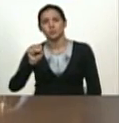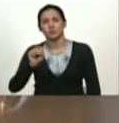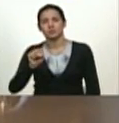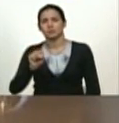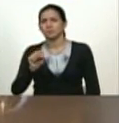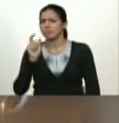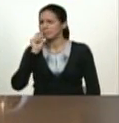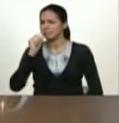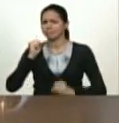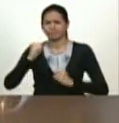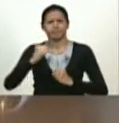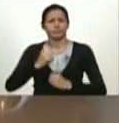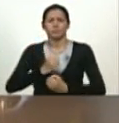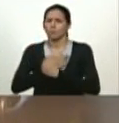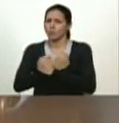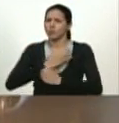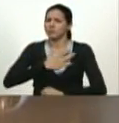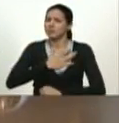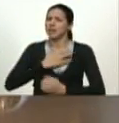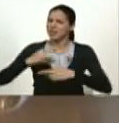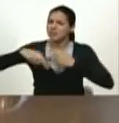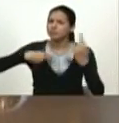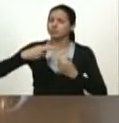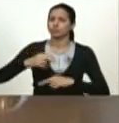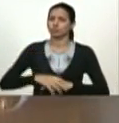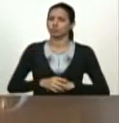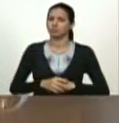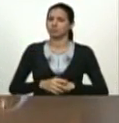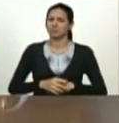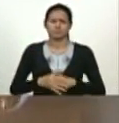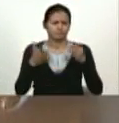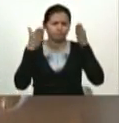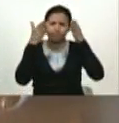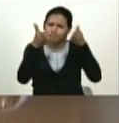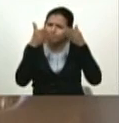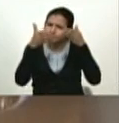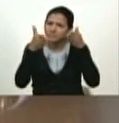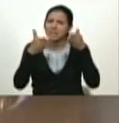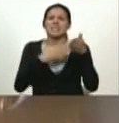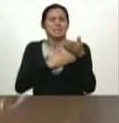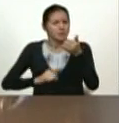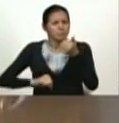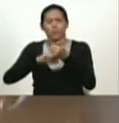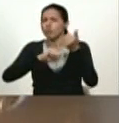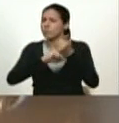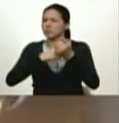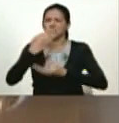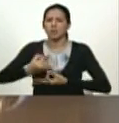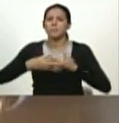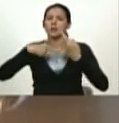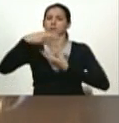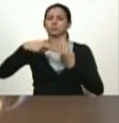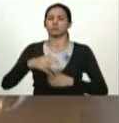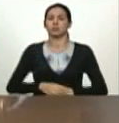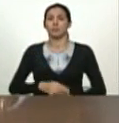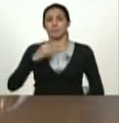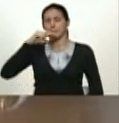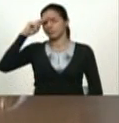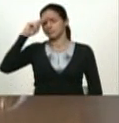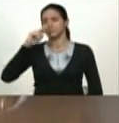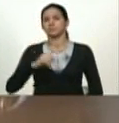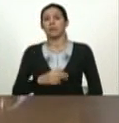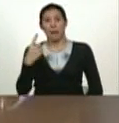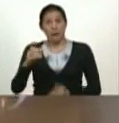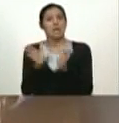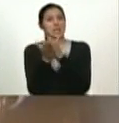emblemáticos que nunca pensaron en más nada sino en la victoria de la revolución Jesús Farías padre tremendo por ahí un